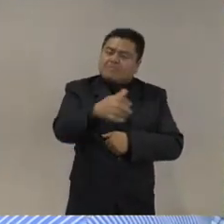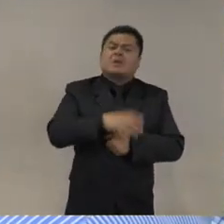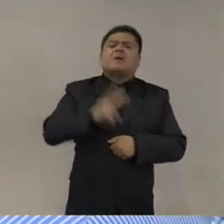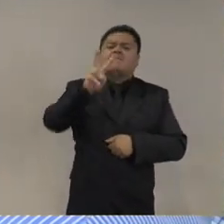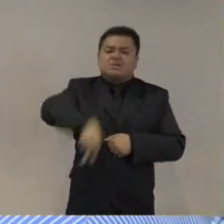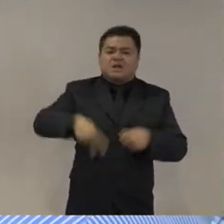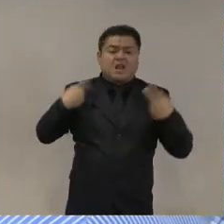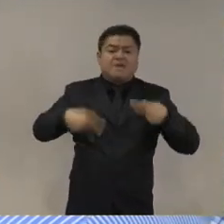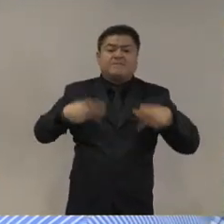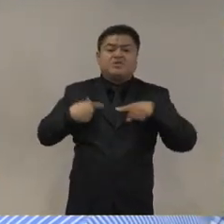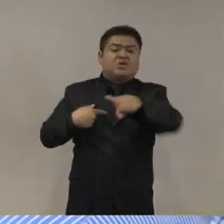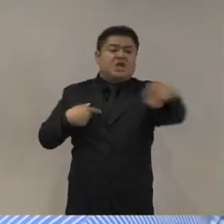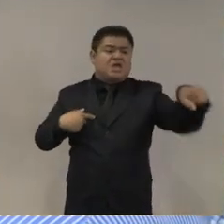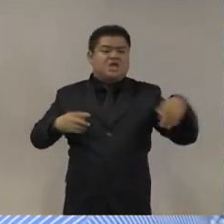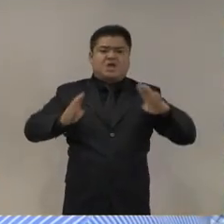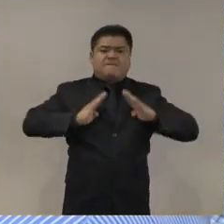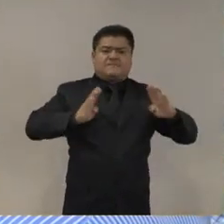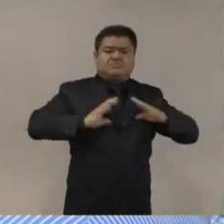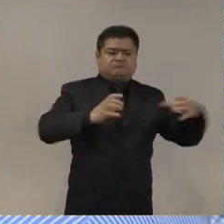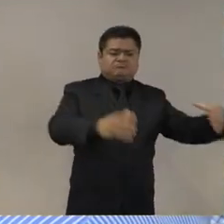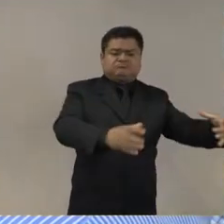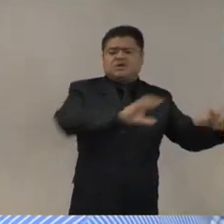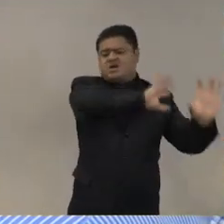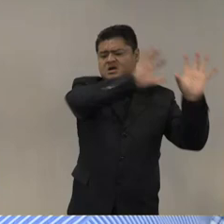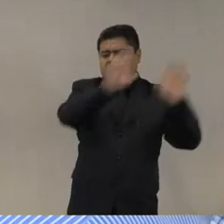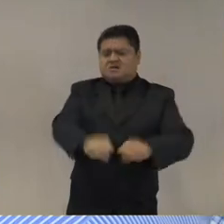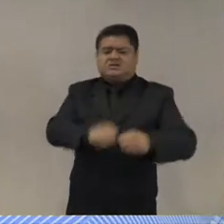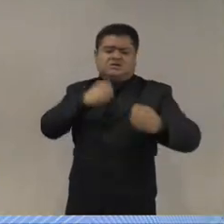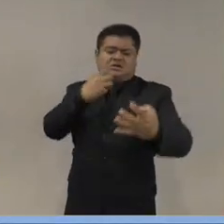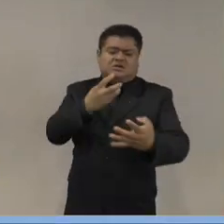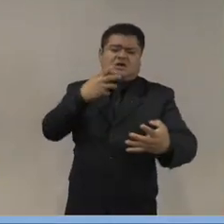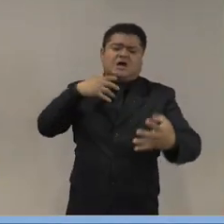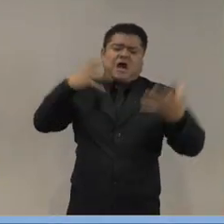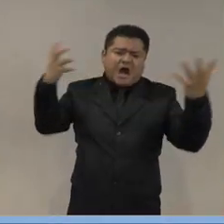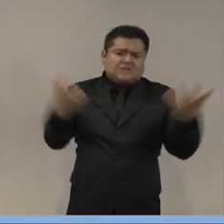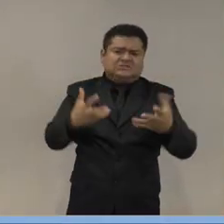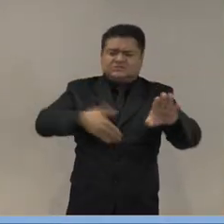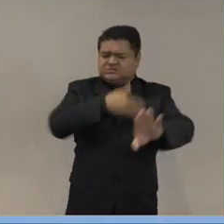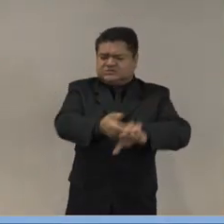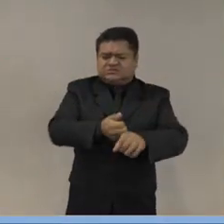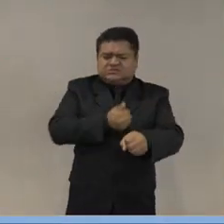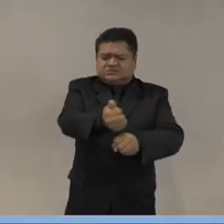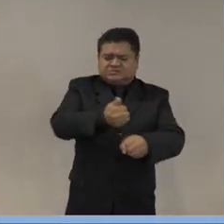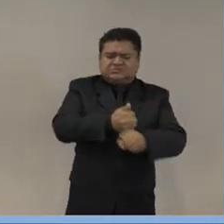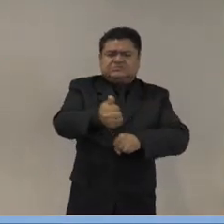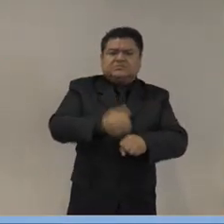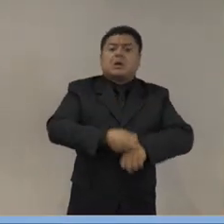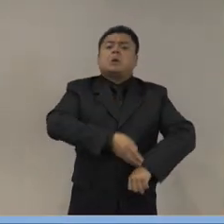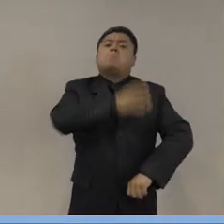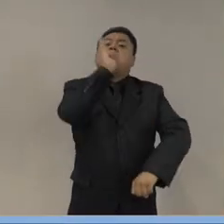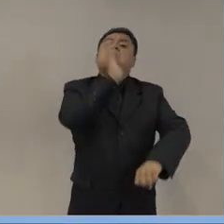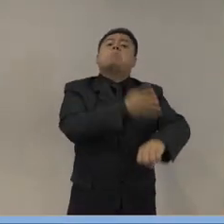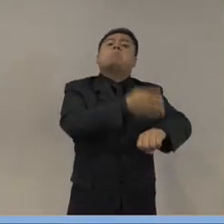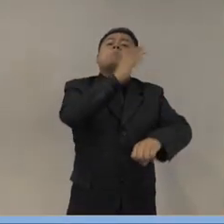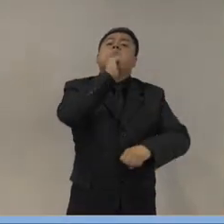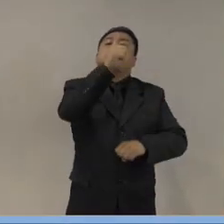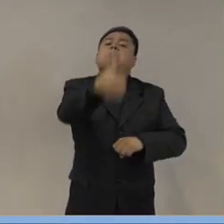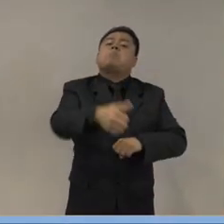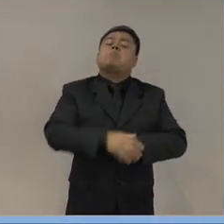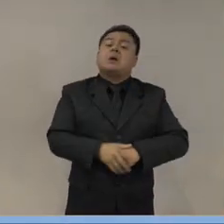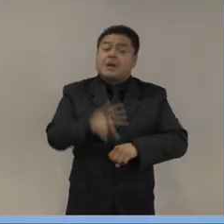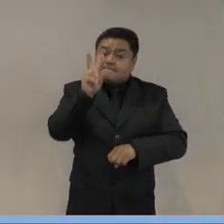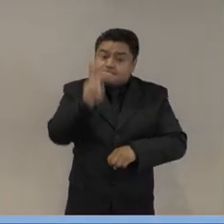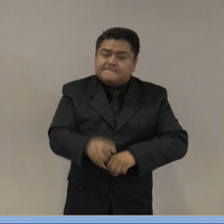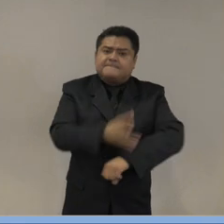de seguridad. Sin verdad, sin justicia, sin reparación integral,